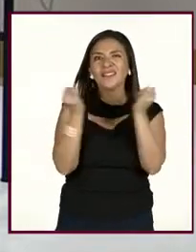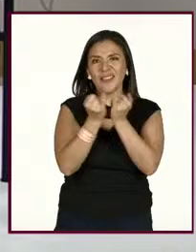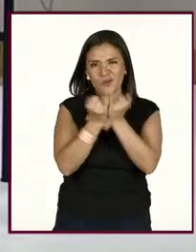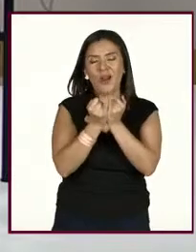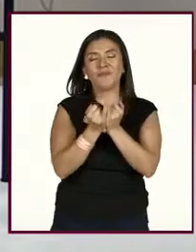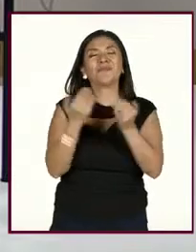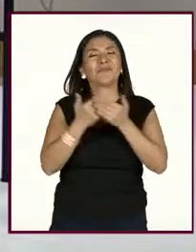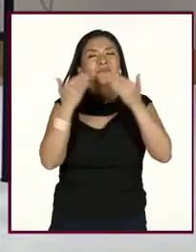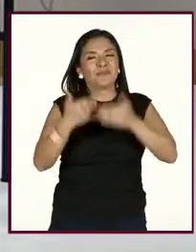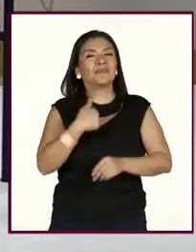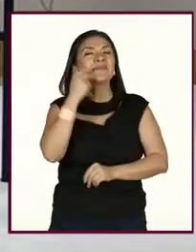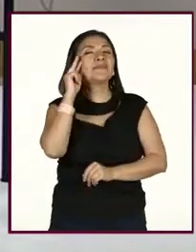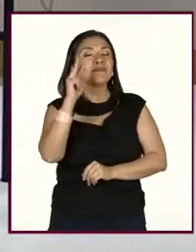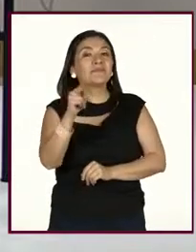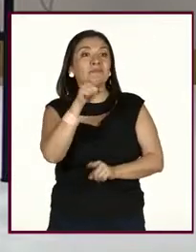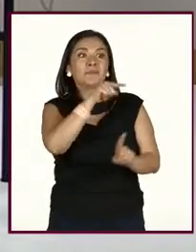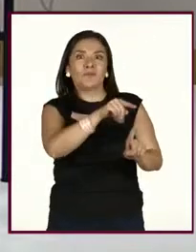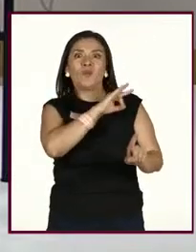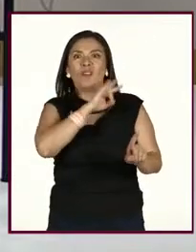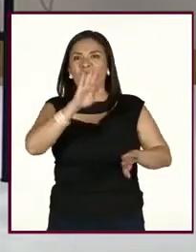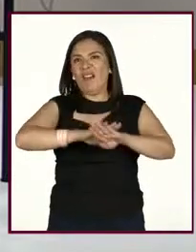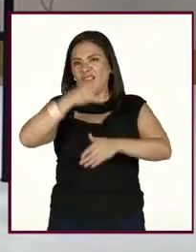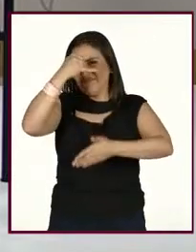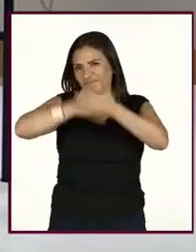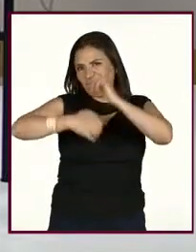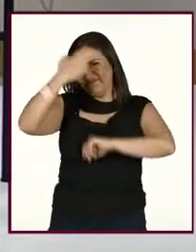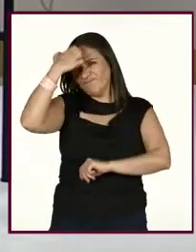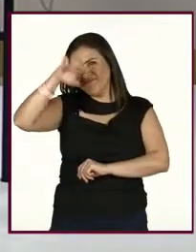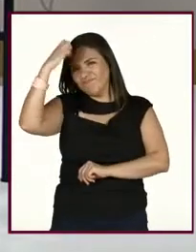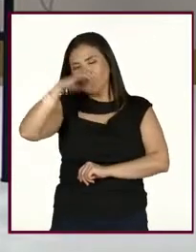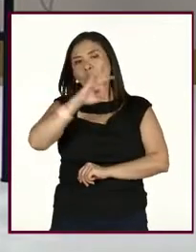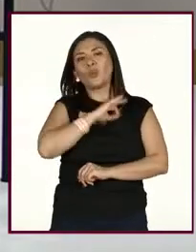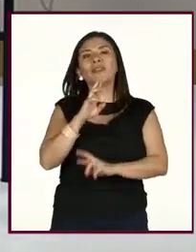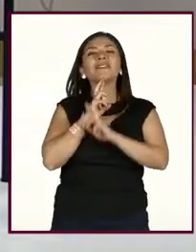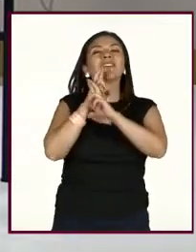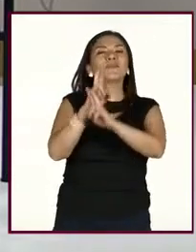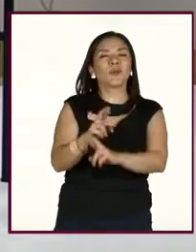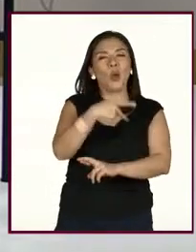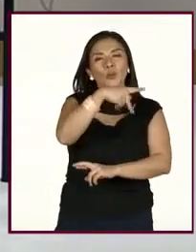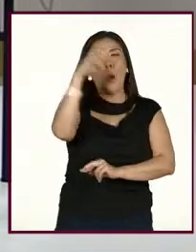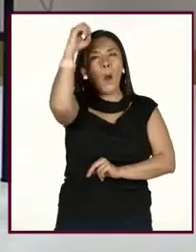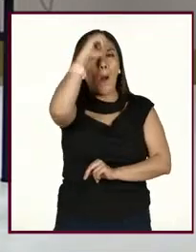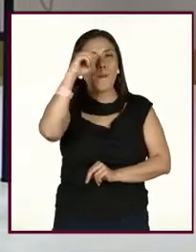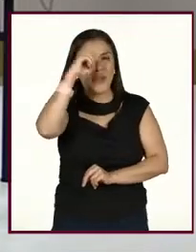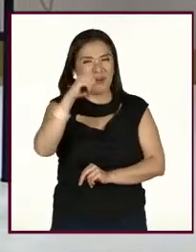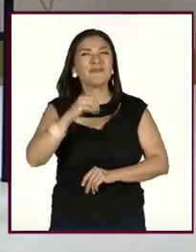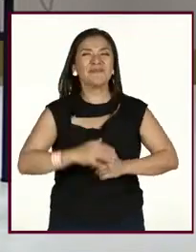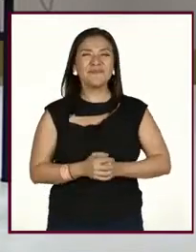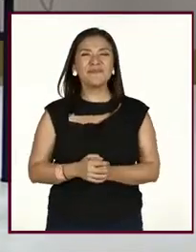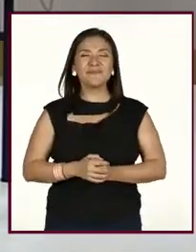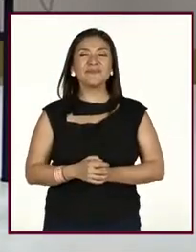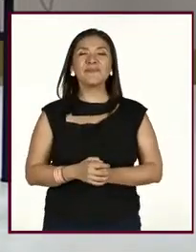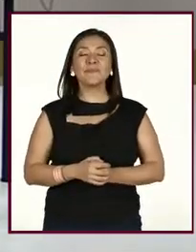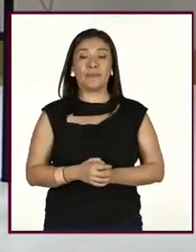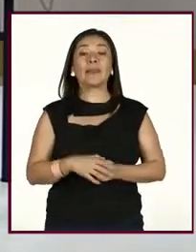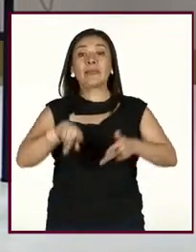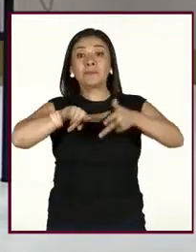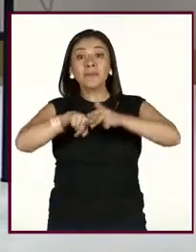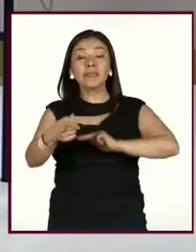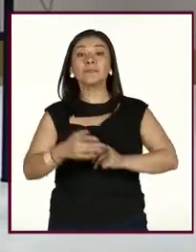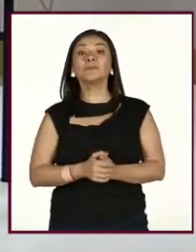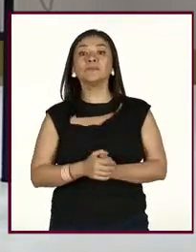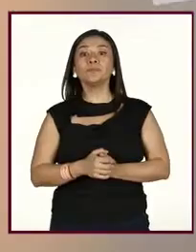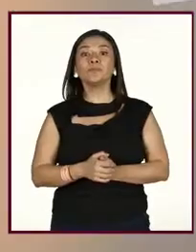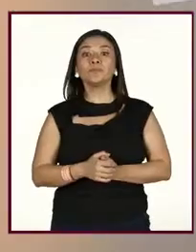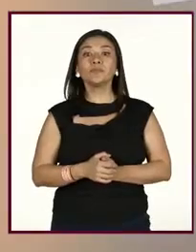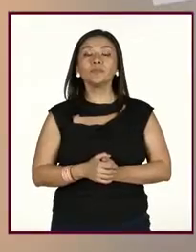nos va a encantar escuchar a nuestra experta para que nos dé su punto de vista al respecto. Y, bueno, vamos a comenzar